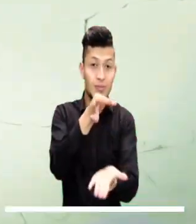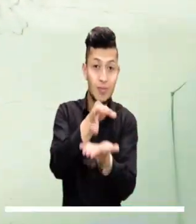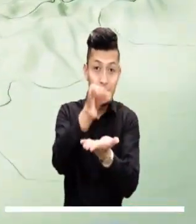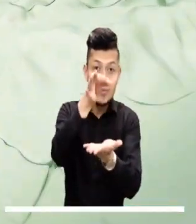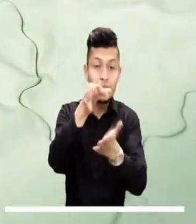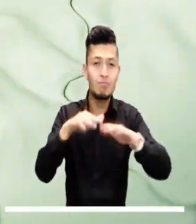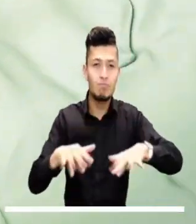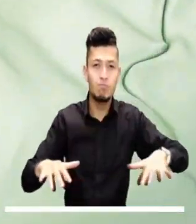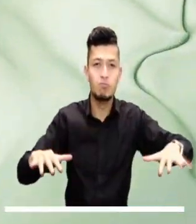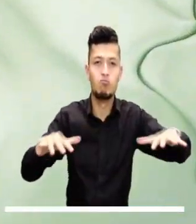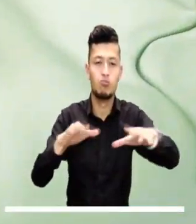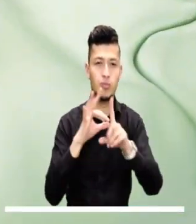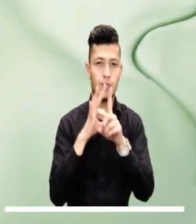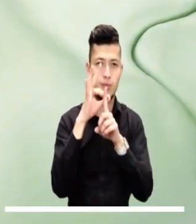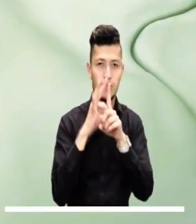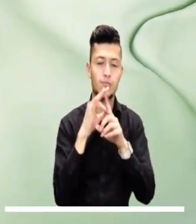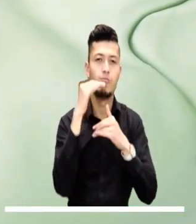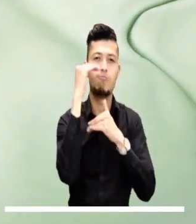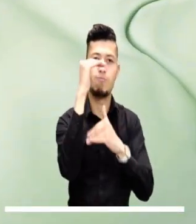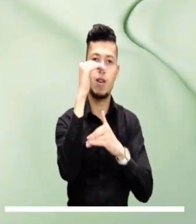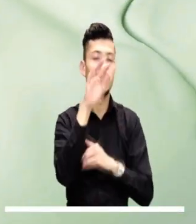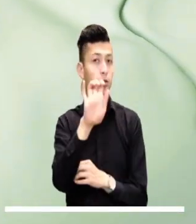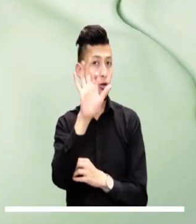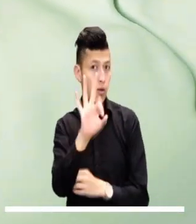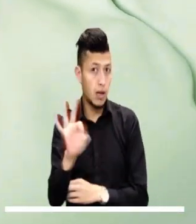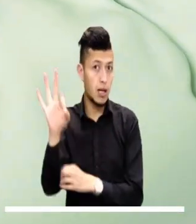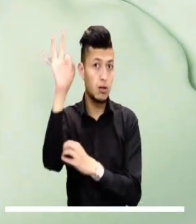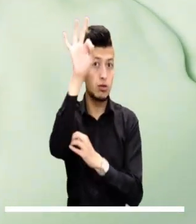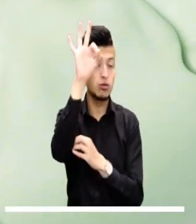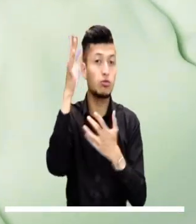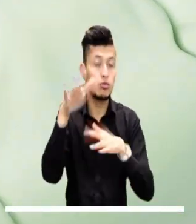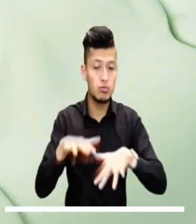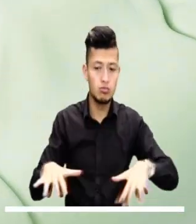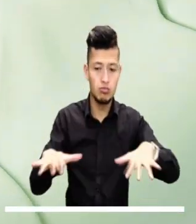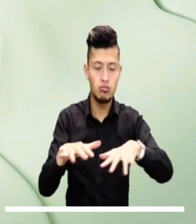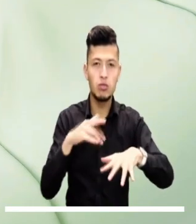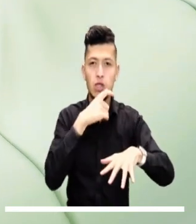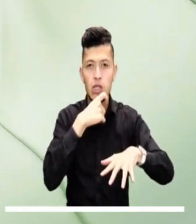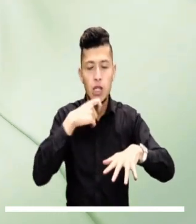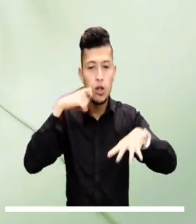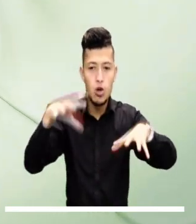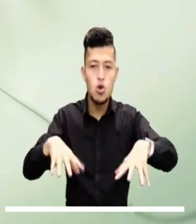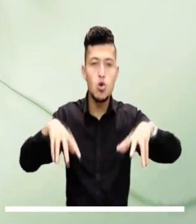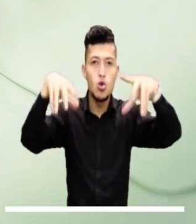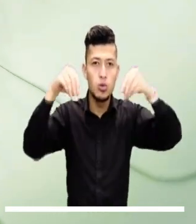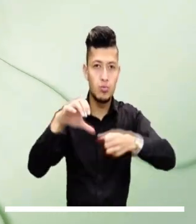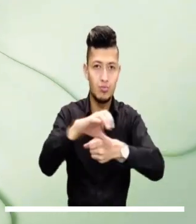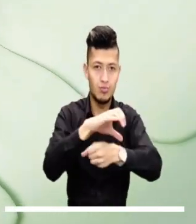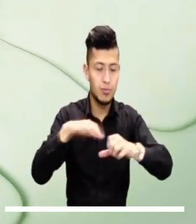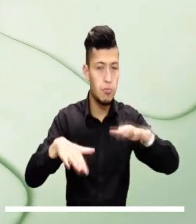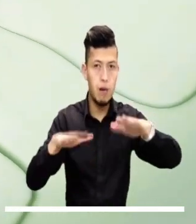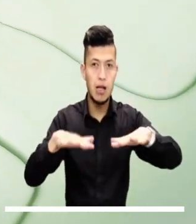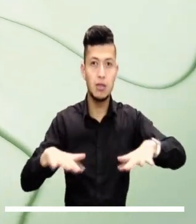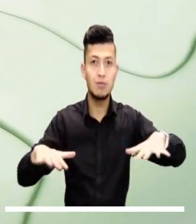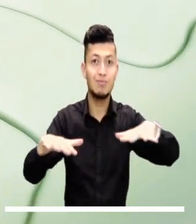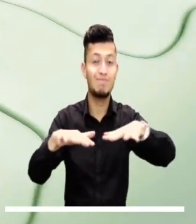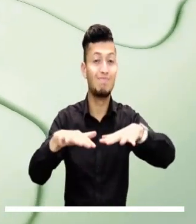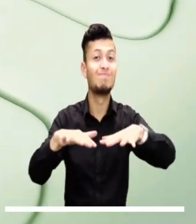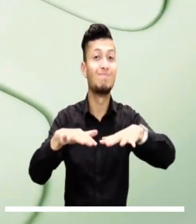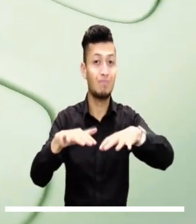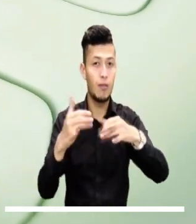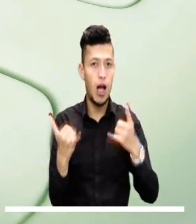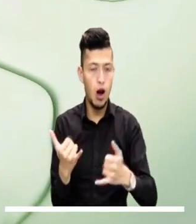Para la capital de los colombianos, se estima una temperatura mínima que podría llegar a los 9 grados con tiempo seco sobre la mayor parte de la ciudad.